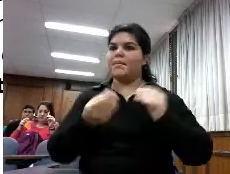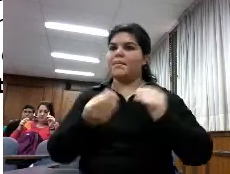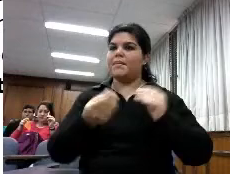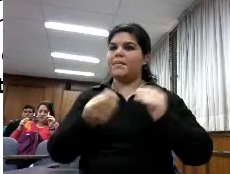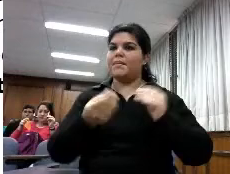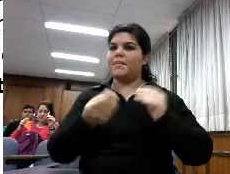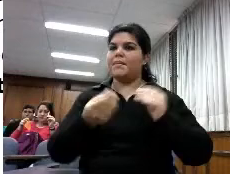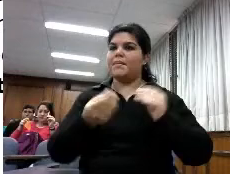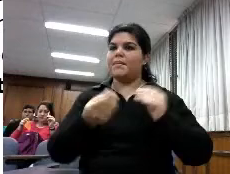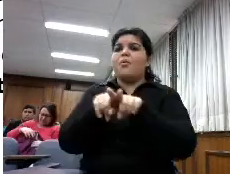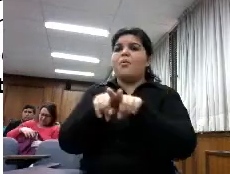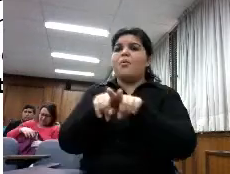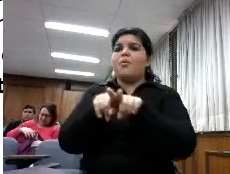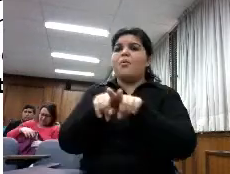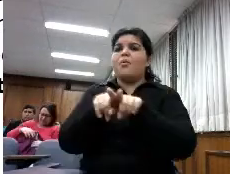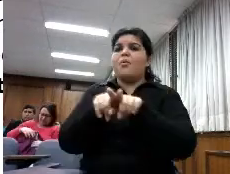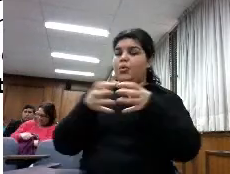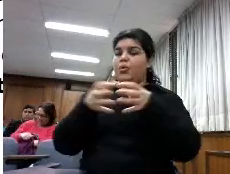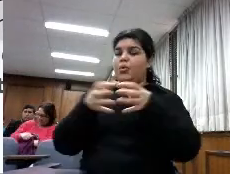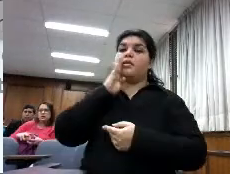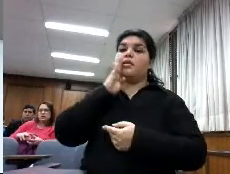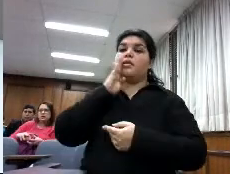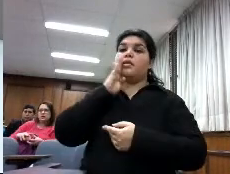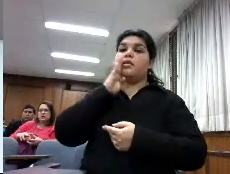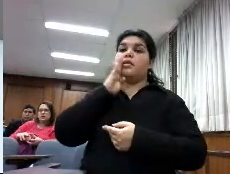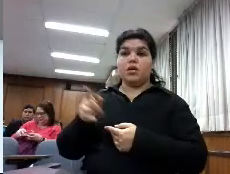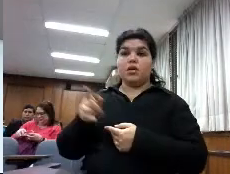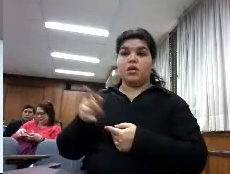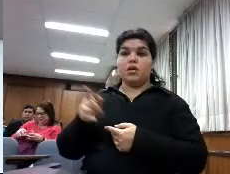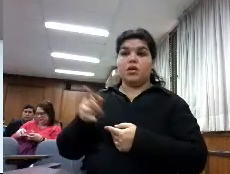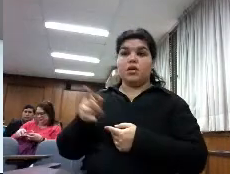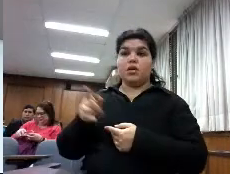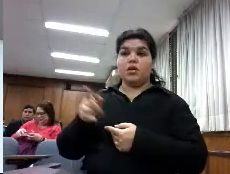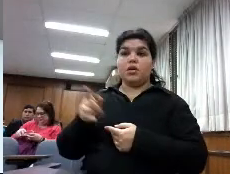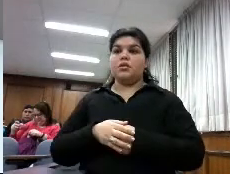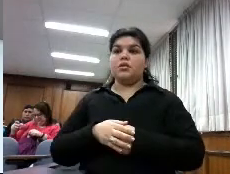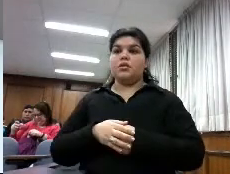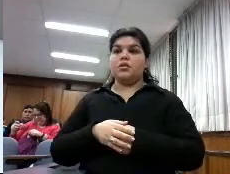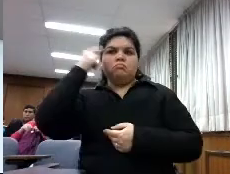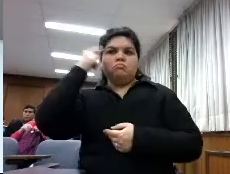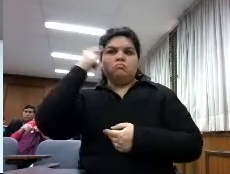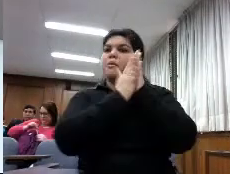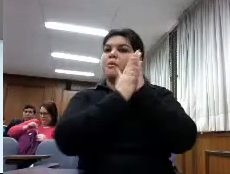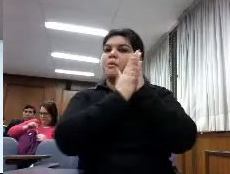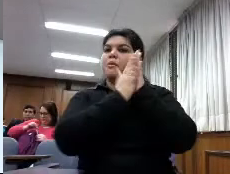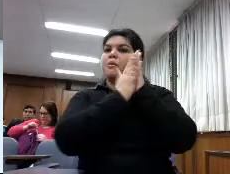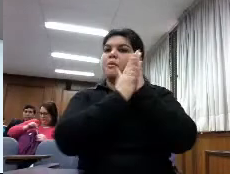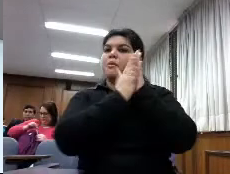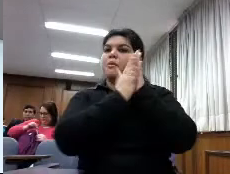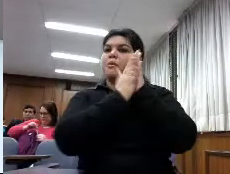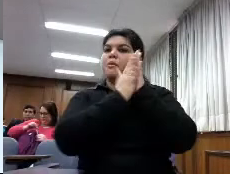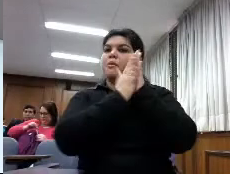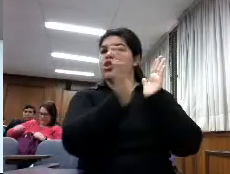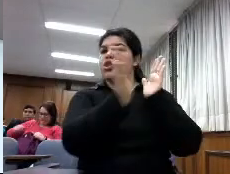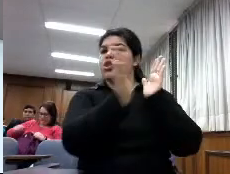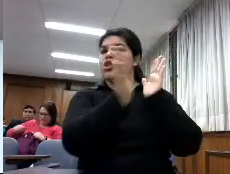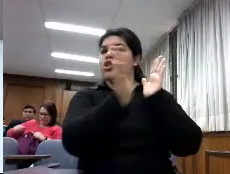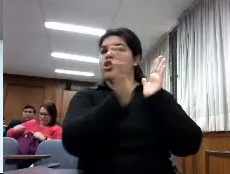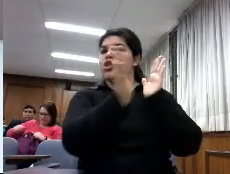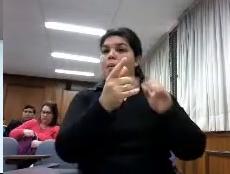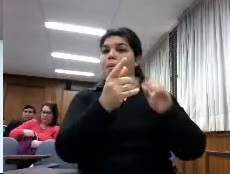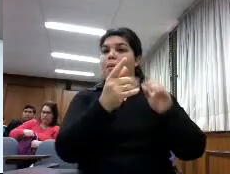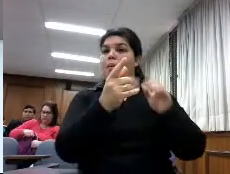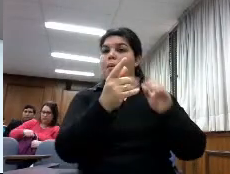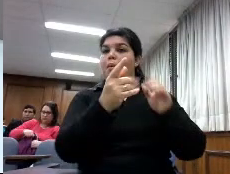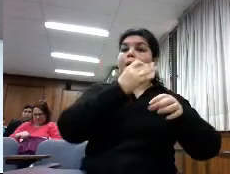Unidos considera también que los bibliotecarios después de los maestros somos los profesionales en quienes más